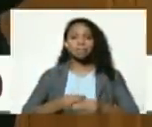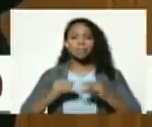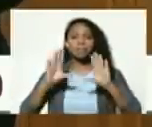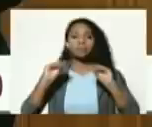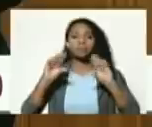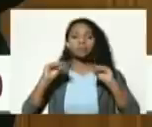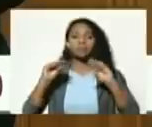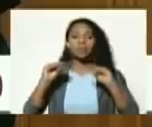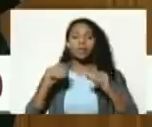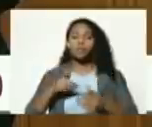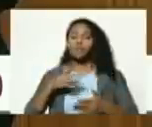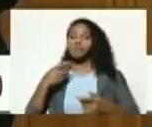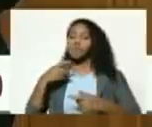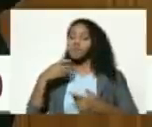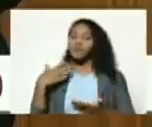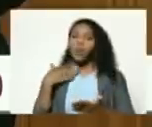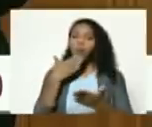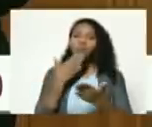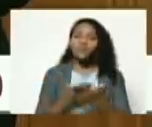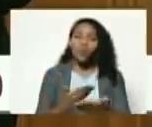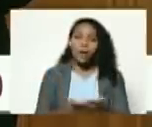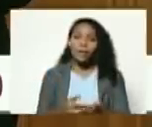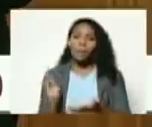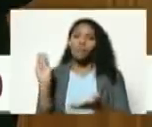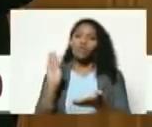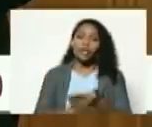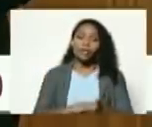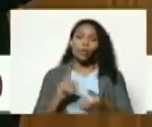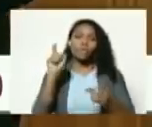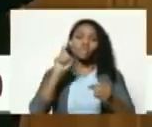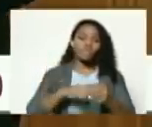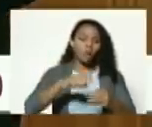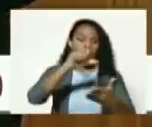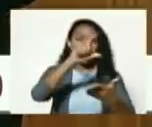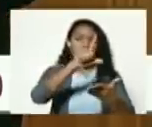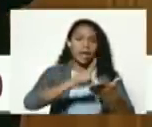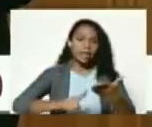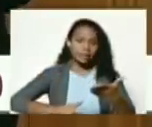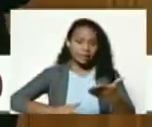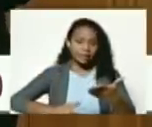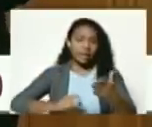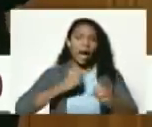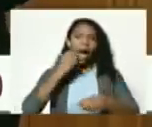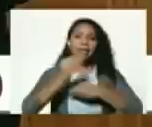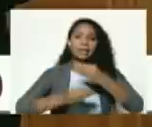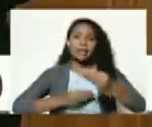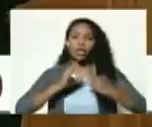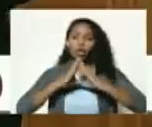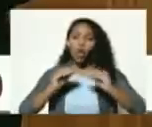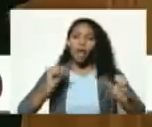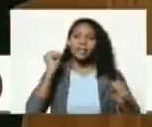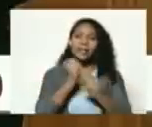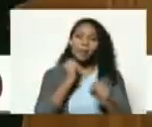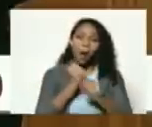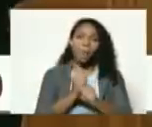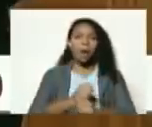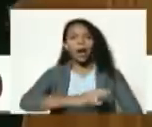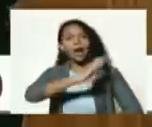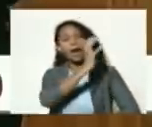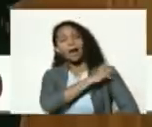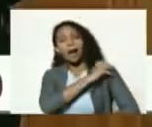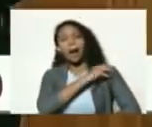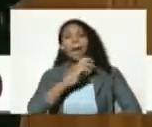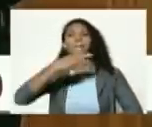proponiendo incorporando en listas haciendo todas las gestiones para que el general Piar